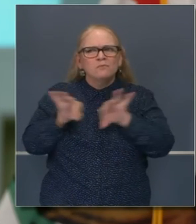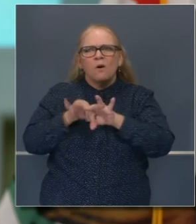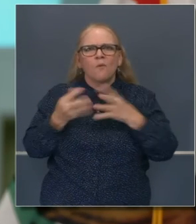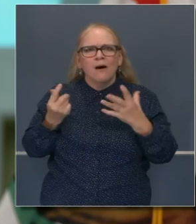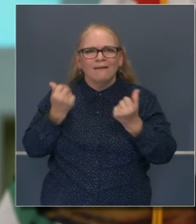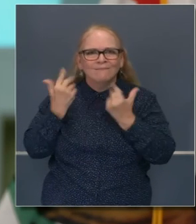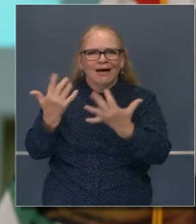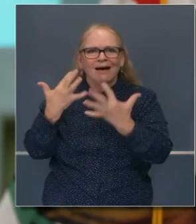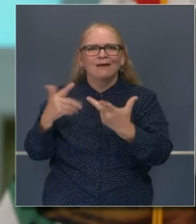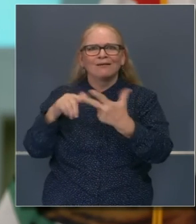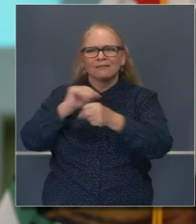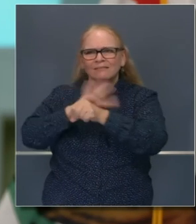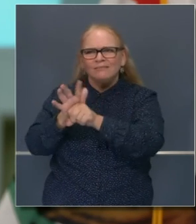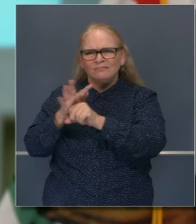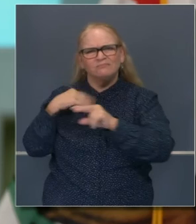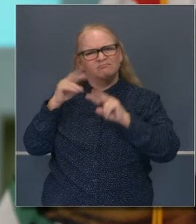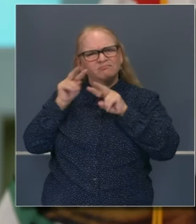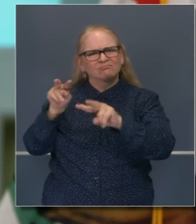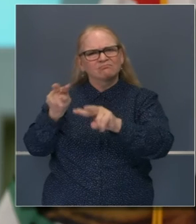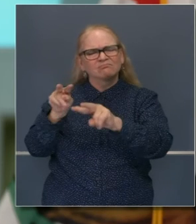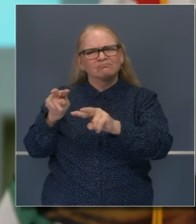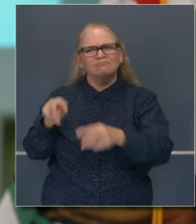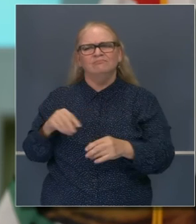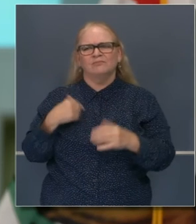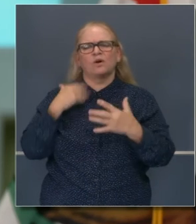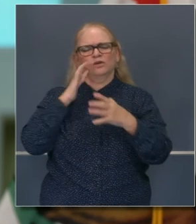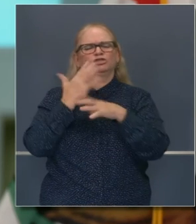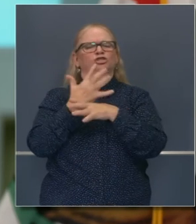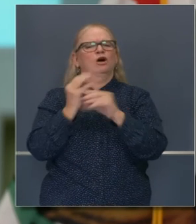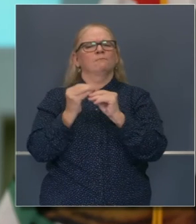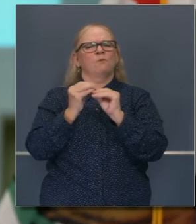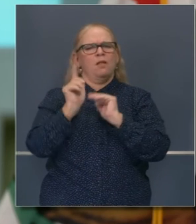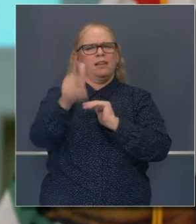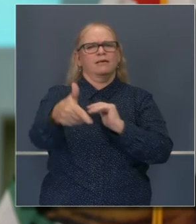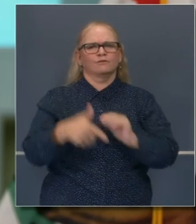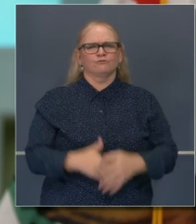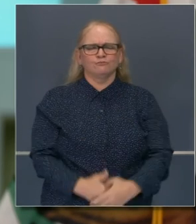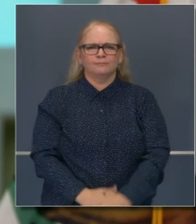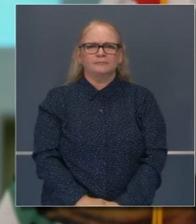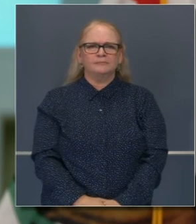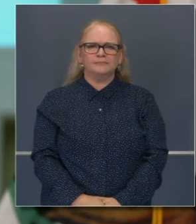otra cuestión. Eso sí, en ese sentido, sí haremos más.